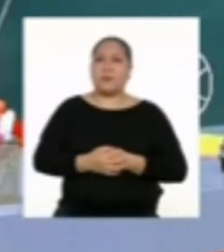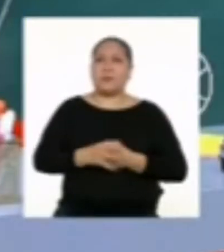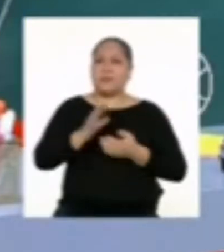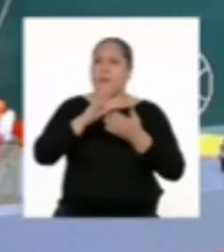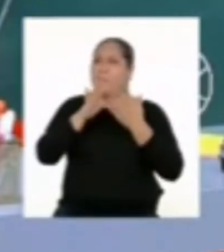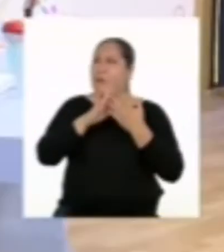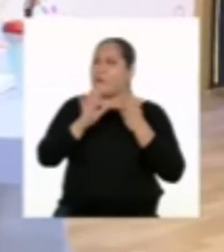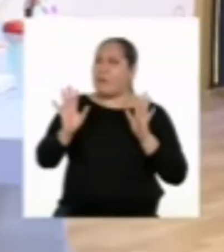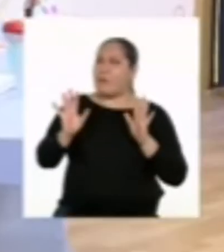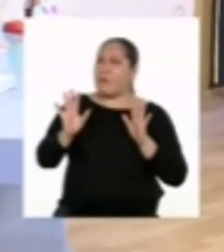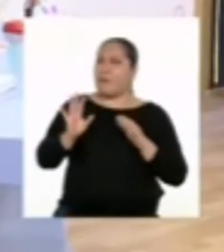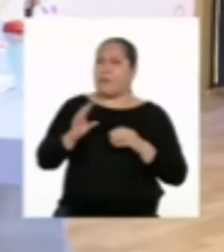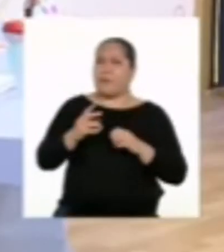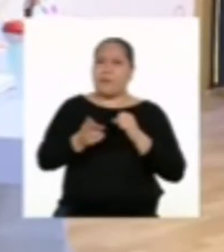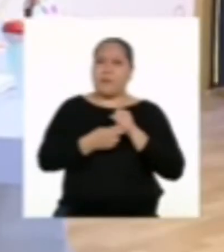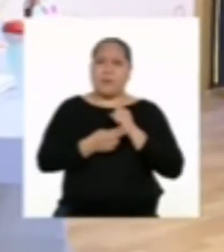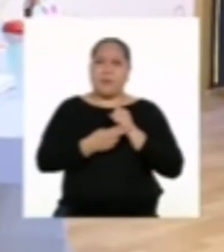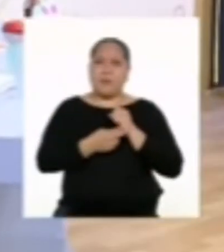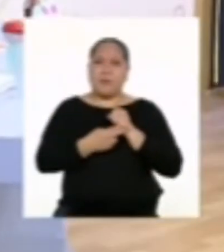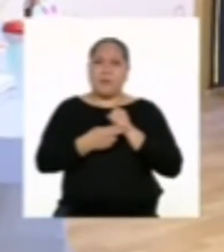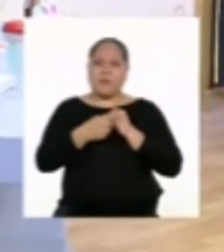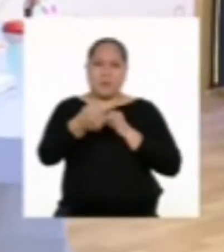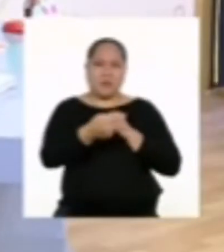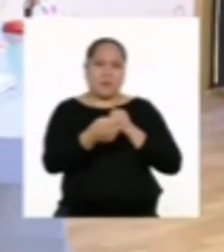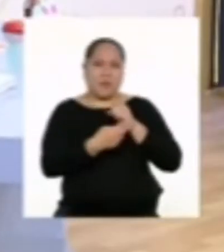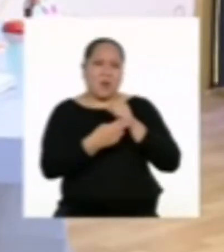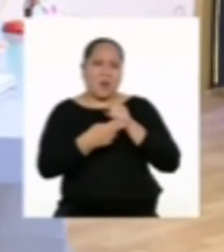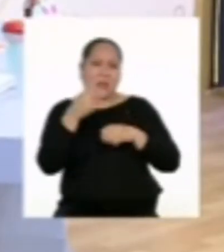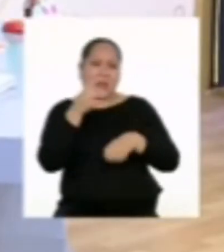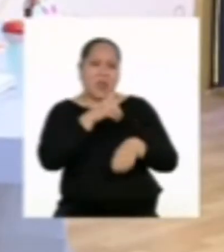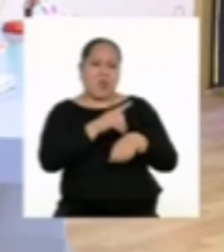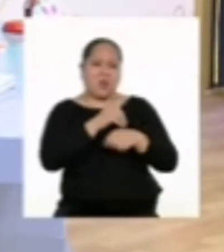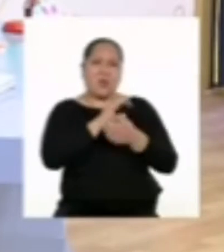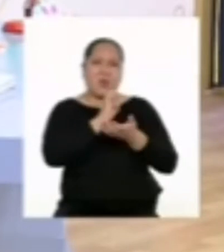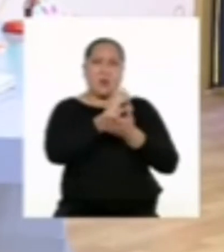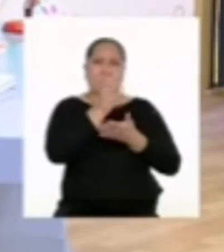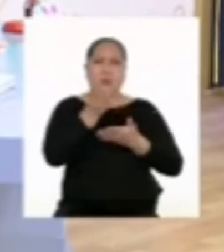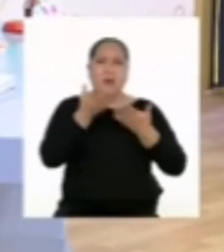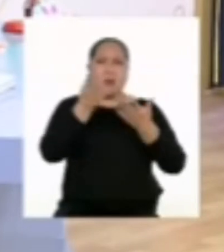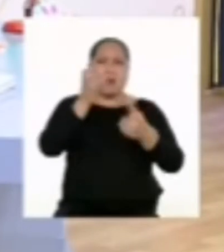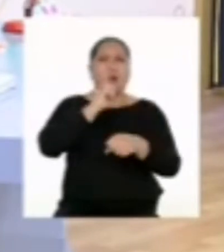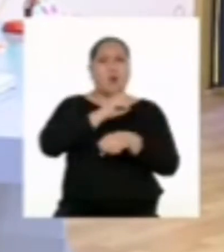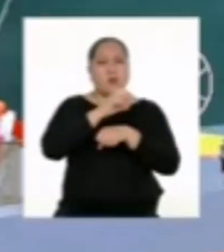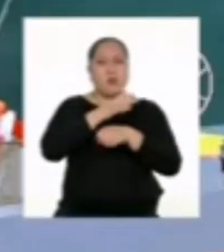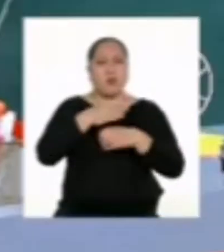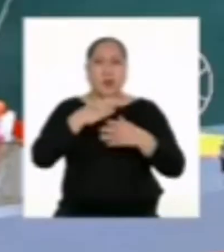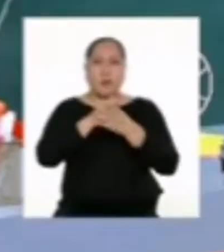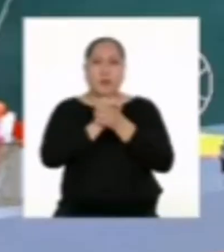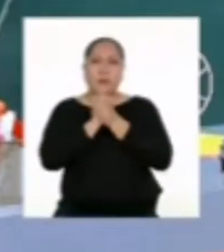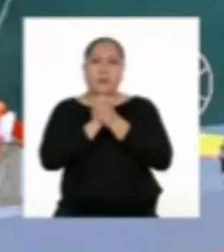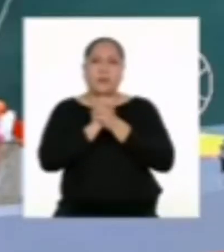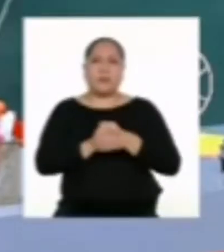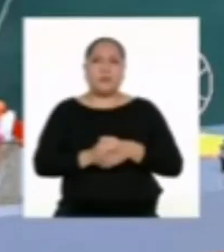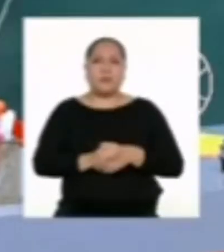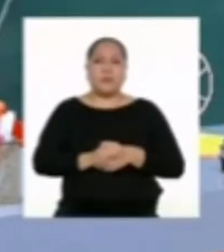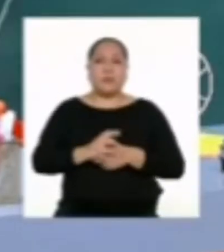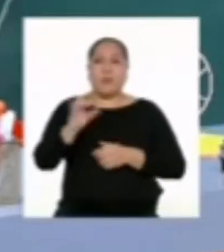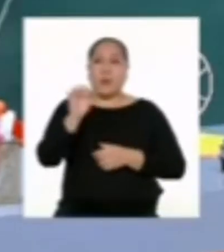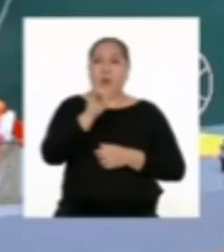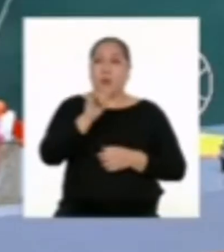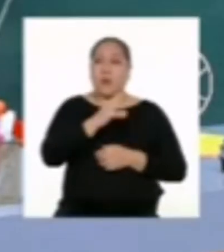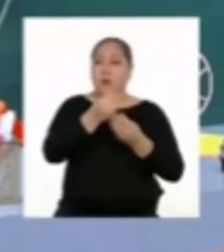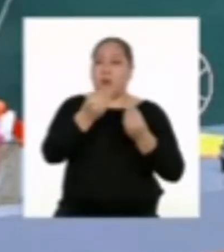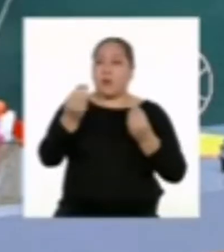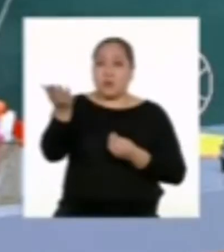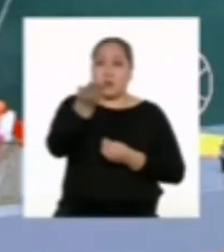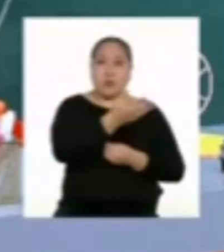Disculpen, pero guardaré unos segundos a la doctora de educación para darles un consejo de amiga. Al igual que la